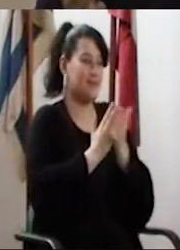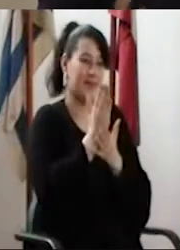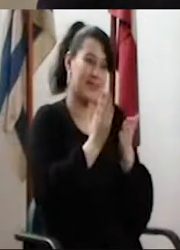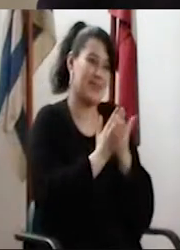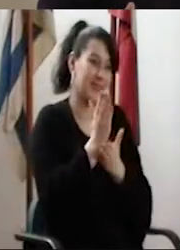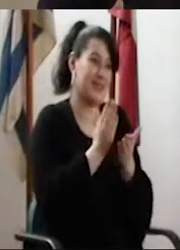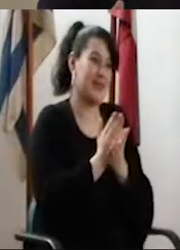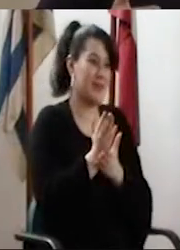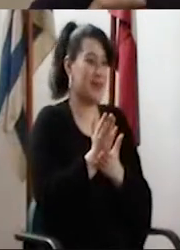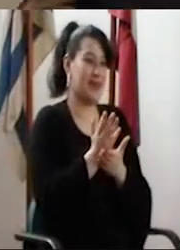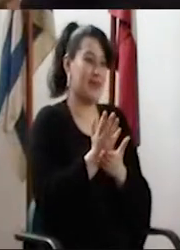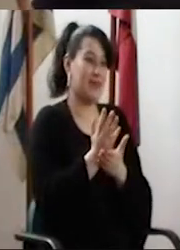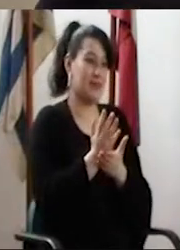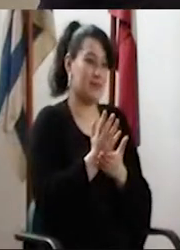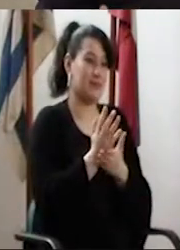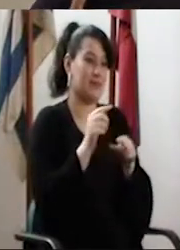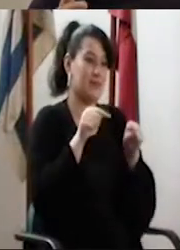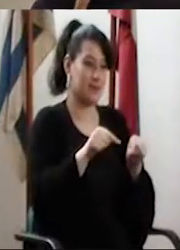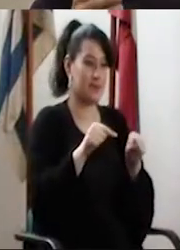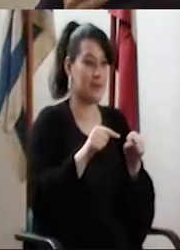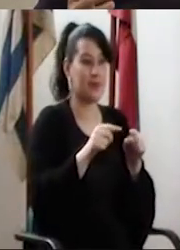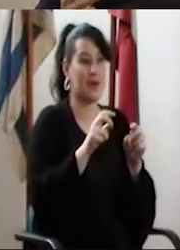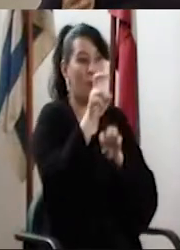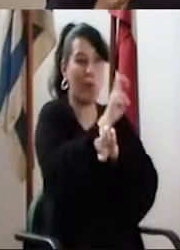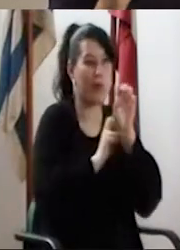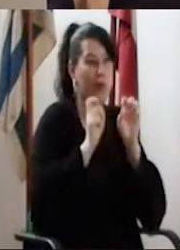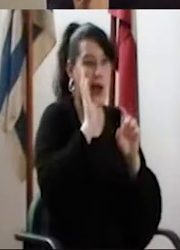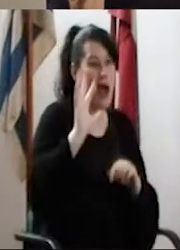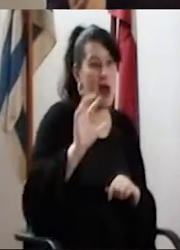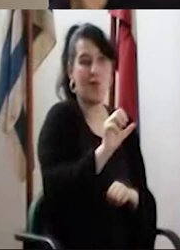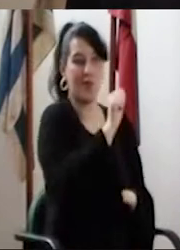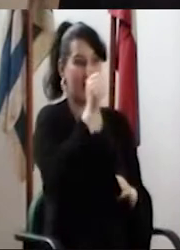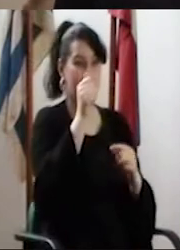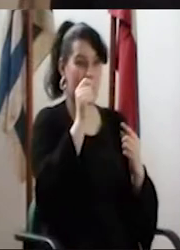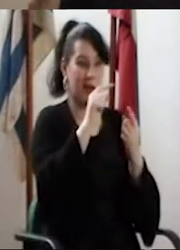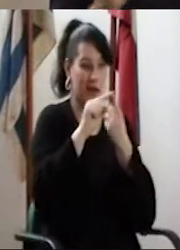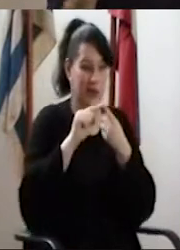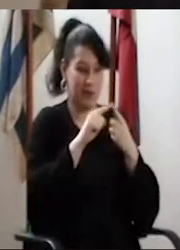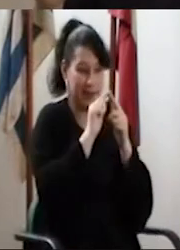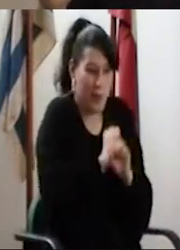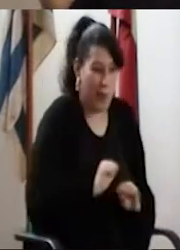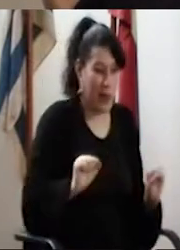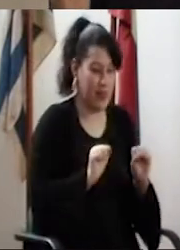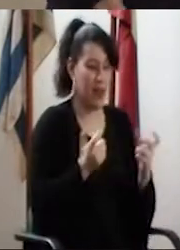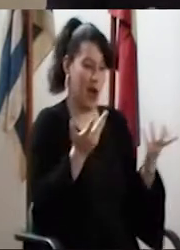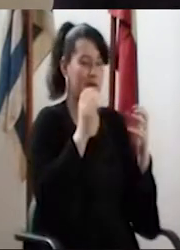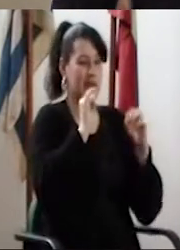pero bueno, siempre digo que esto de gobierno es el arte de lograr concretar aquello que es posible en cada coyuntura. Entonces,